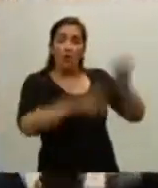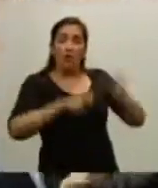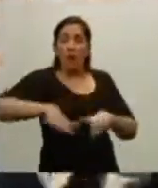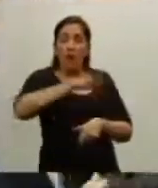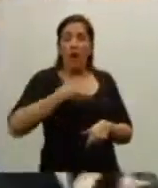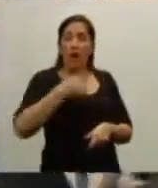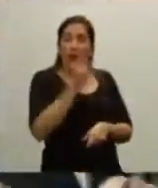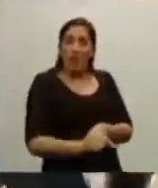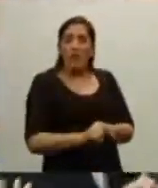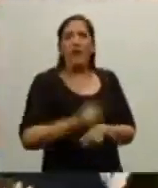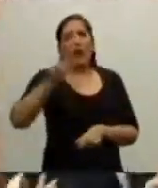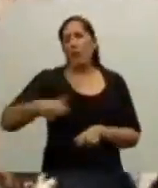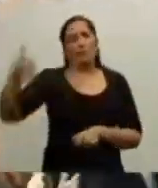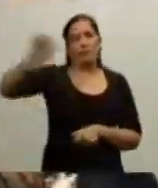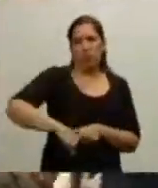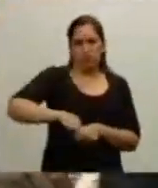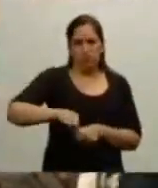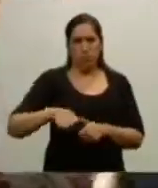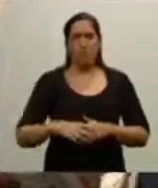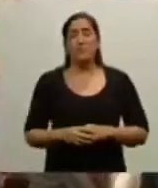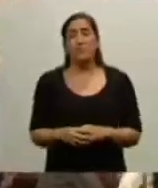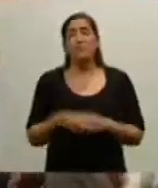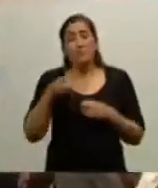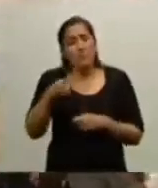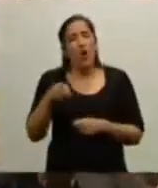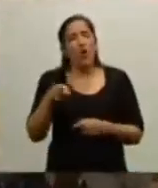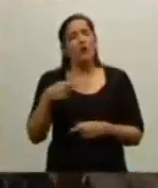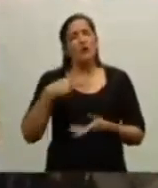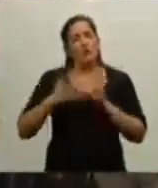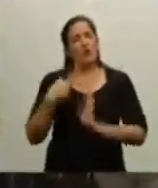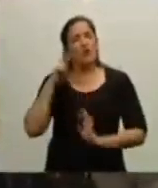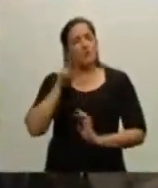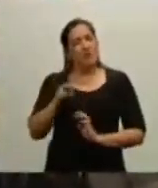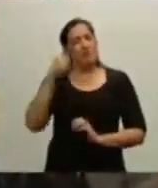solamente por esa razón.